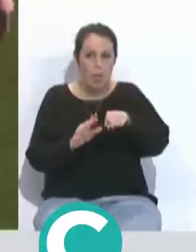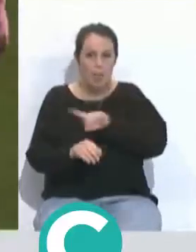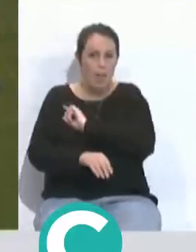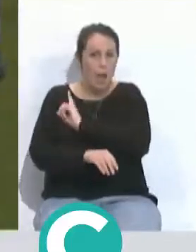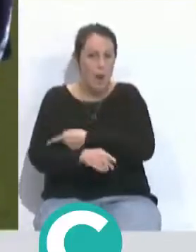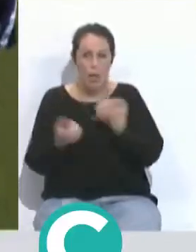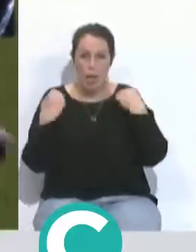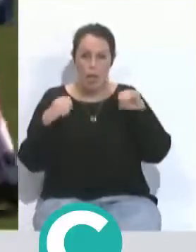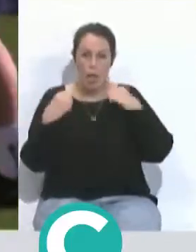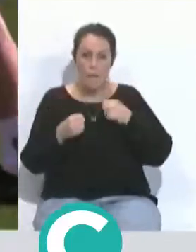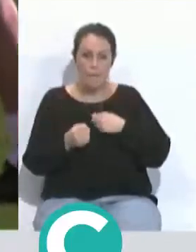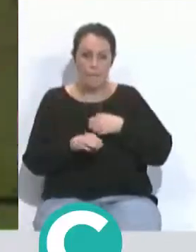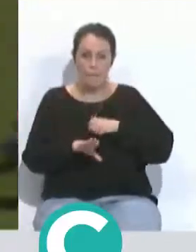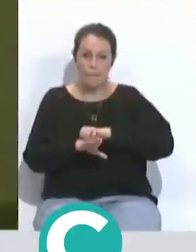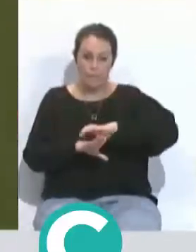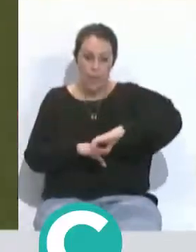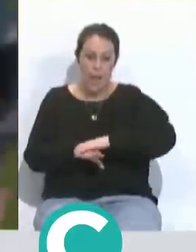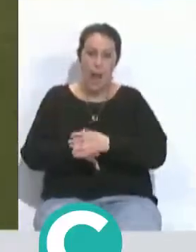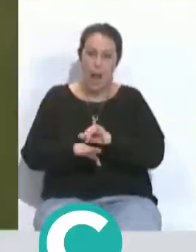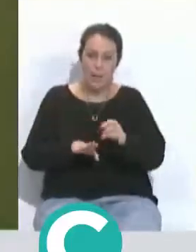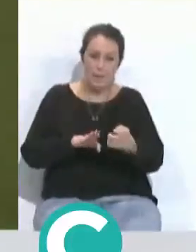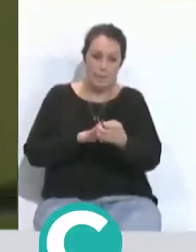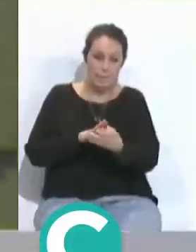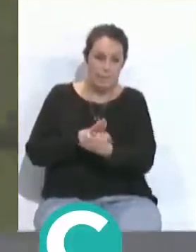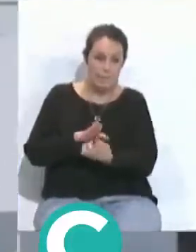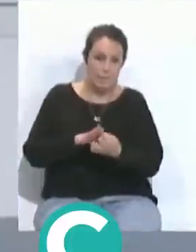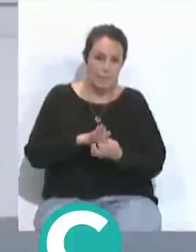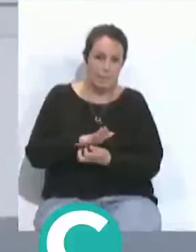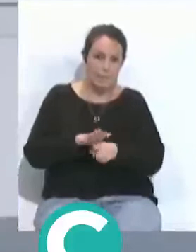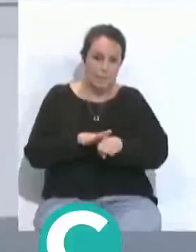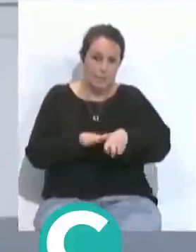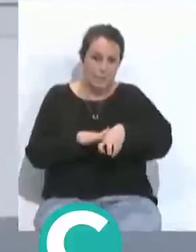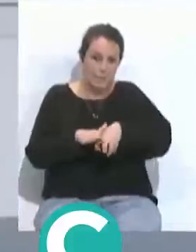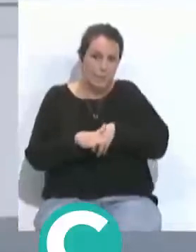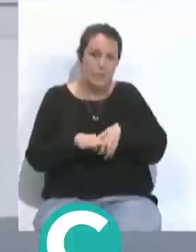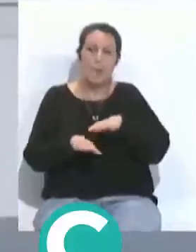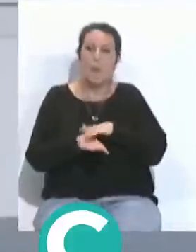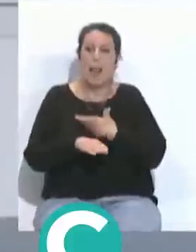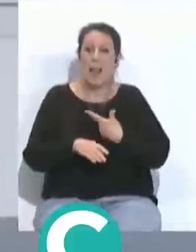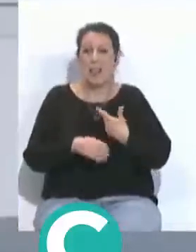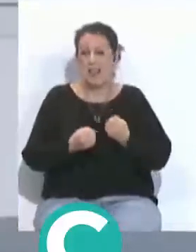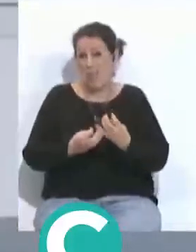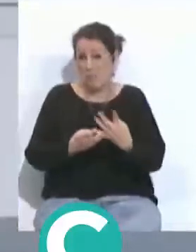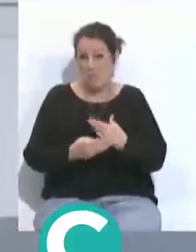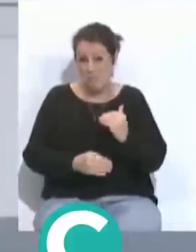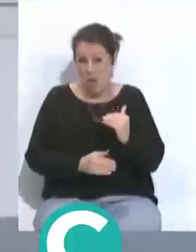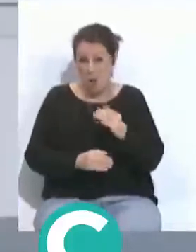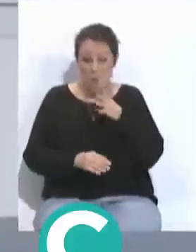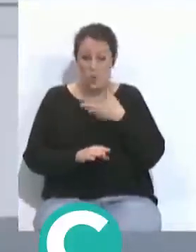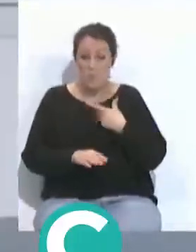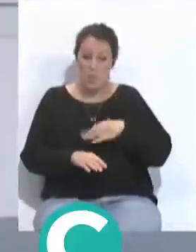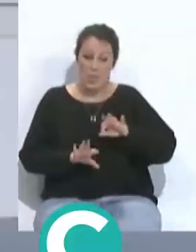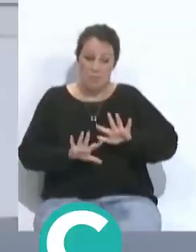deporte, con unas botas que tienen unos tacos, que puede ser perjudicial para el césped, que lo pueden hacer levantar, que no puede.